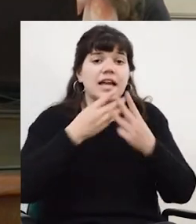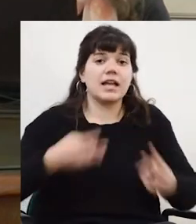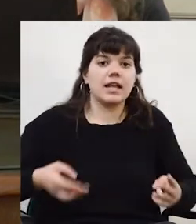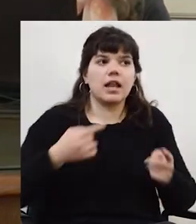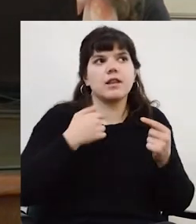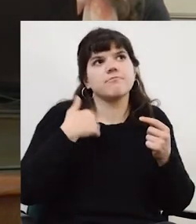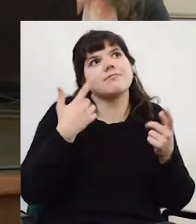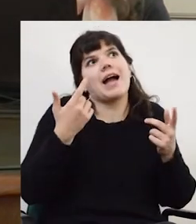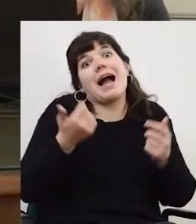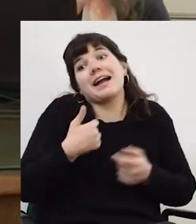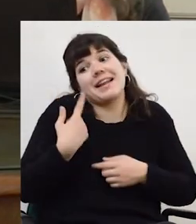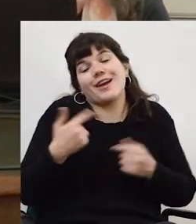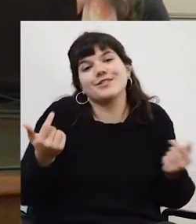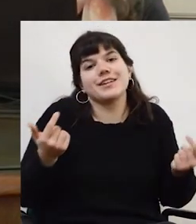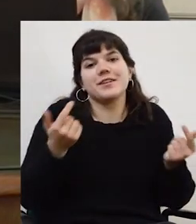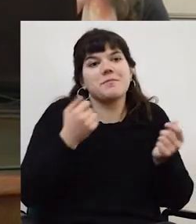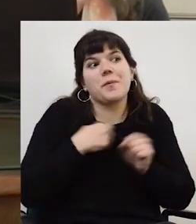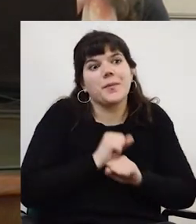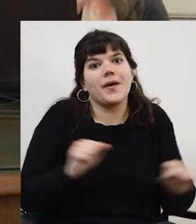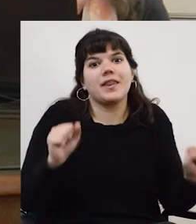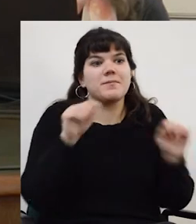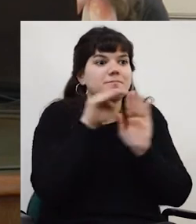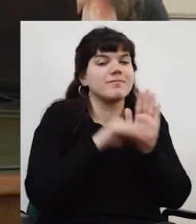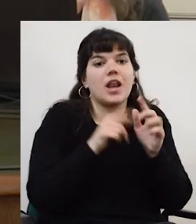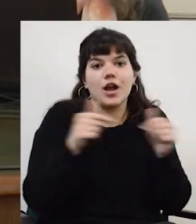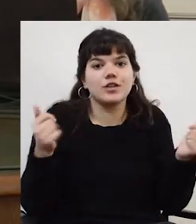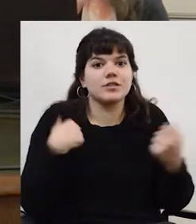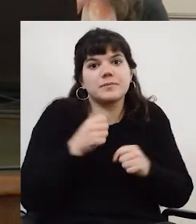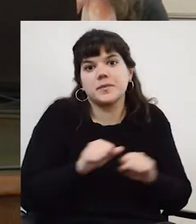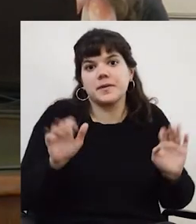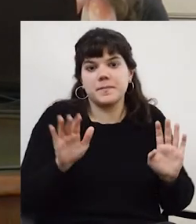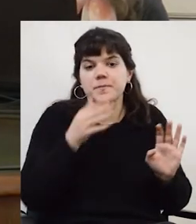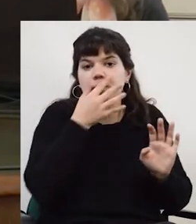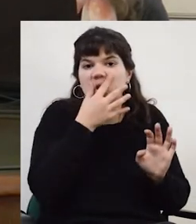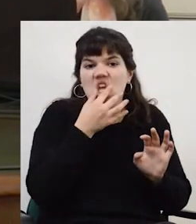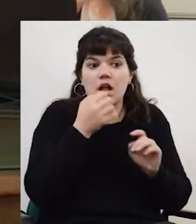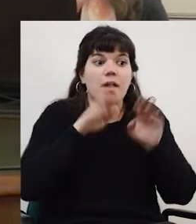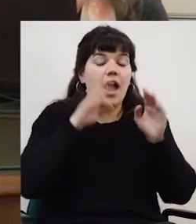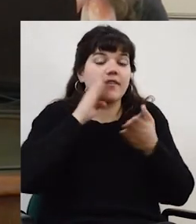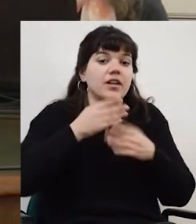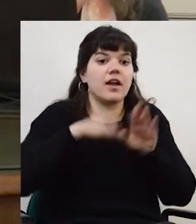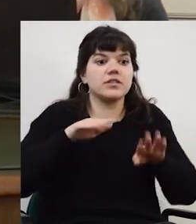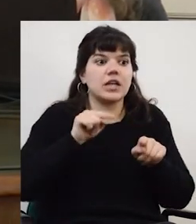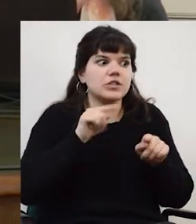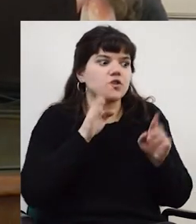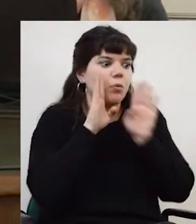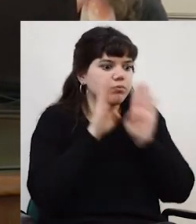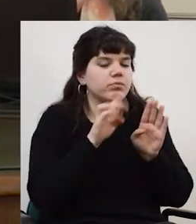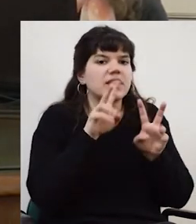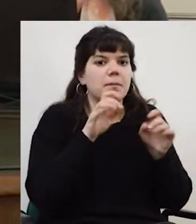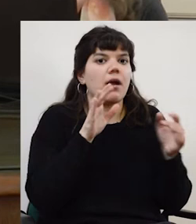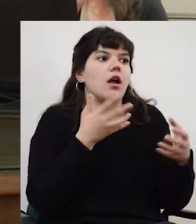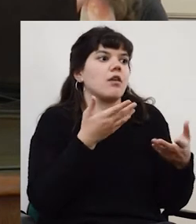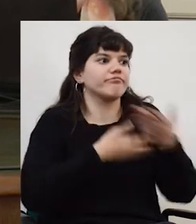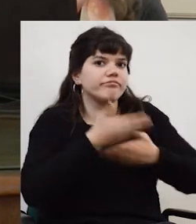hacemos lo que podemos con los instrumentos que tenemos, que en realidad ese es un poco lo que termina determinando los encuentros, por eso es